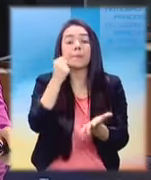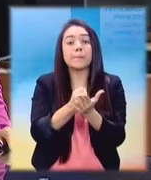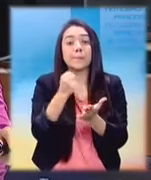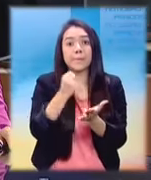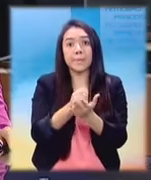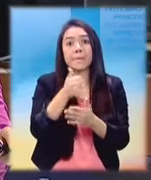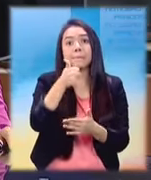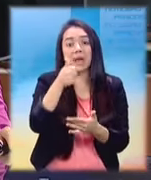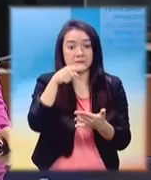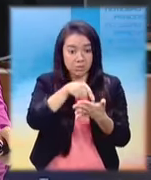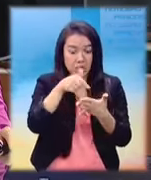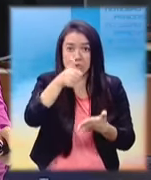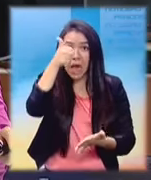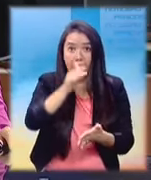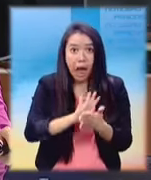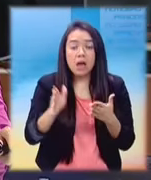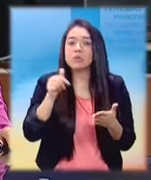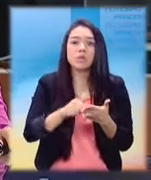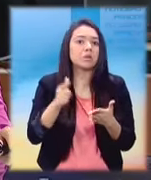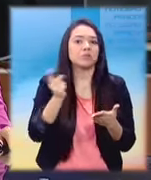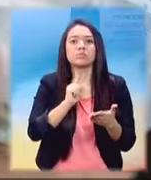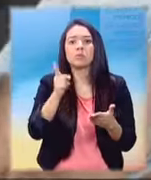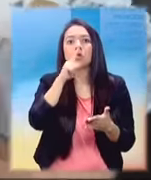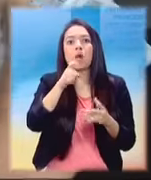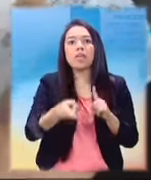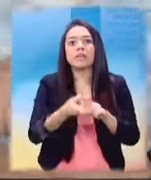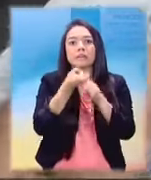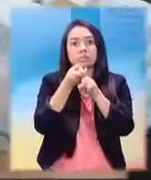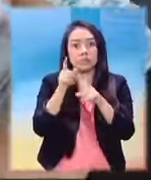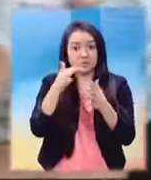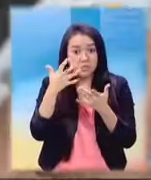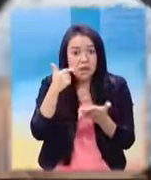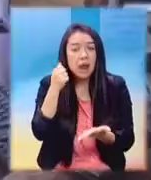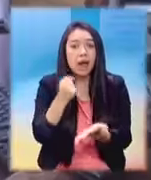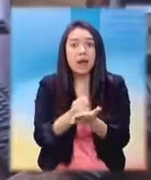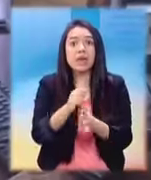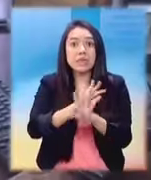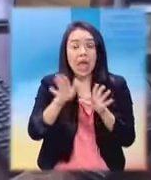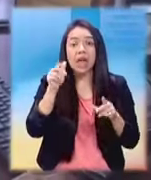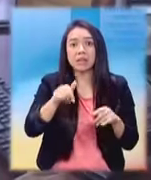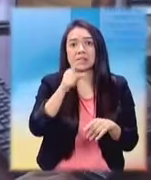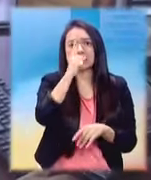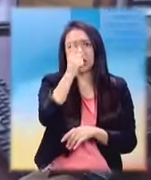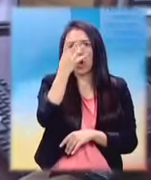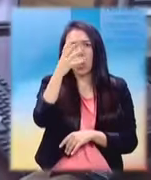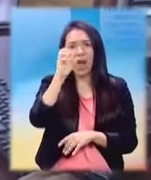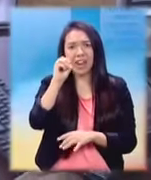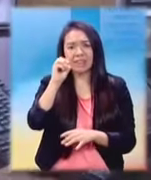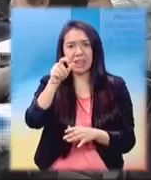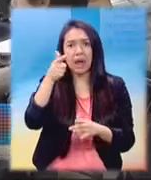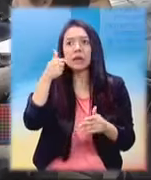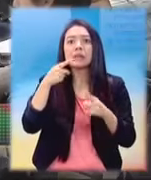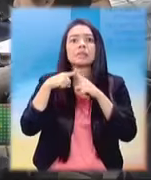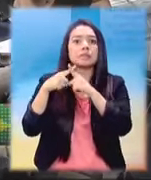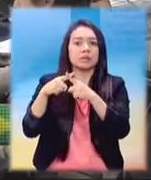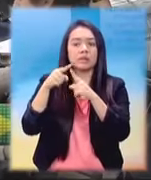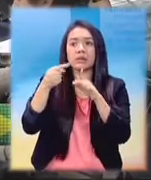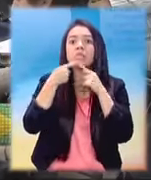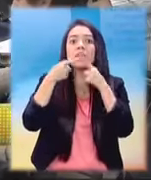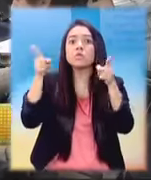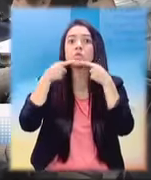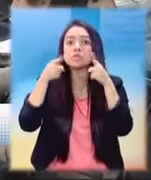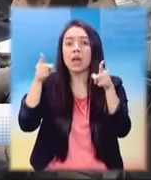y especialmente los que están vencidos. Cerca de 40 denuncias recibe a diario la Asociación Promigrantes